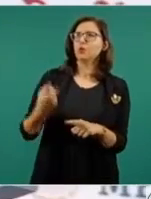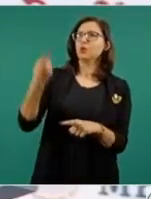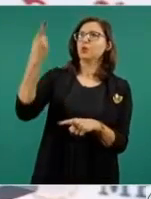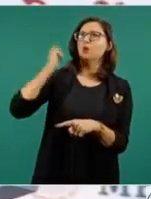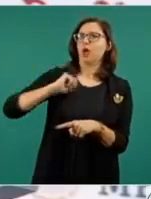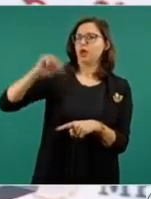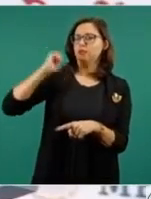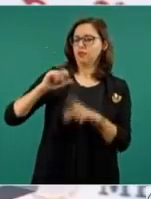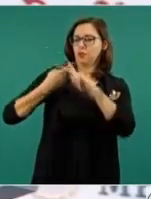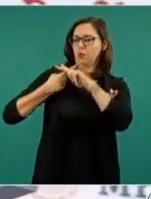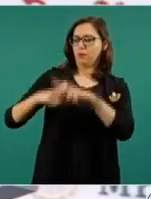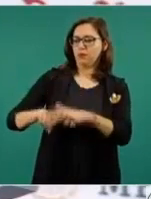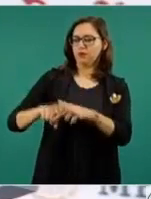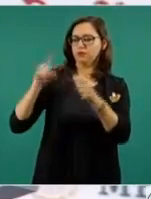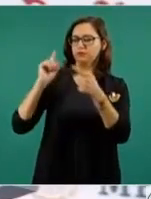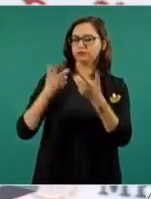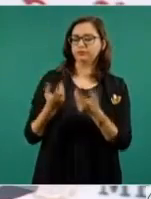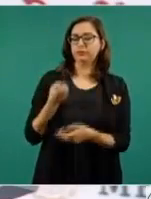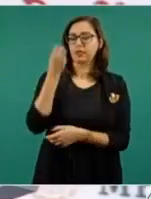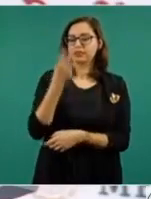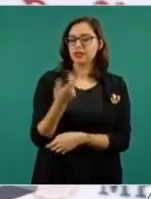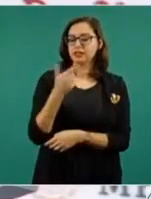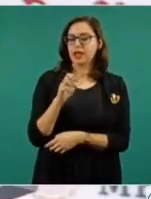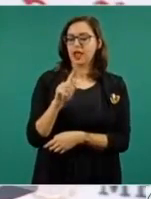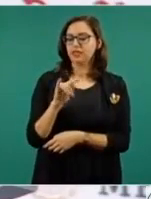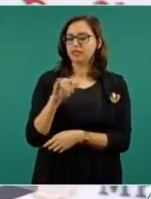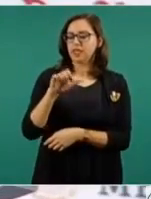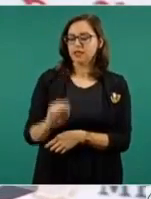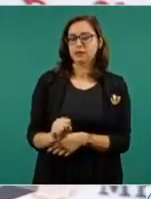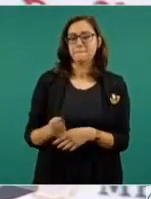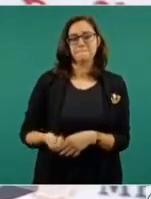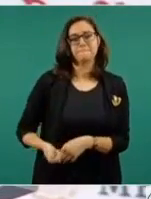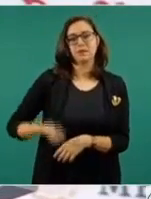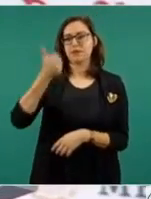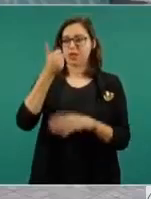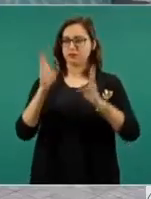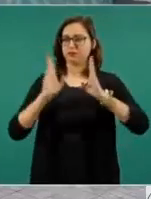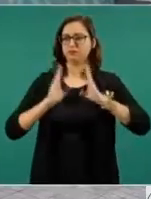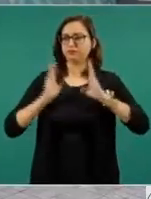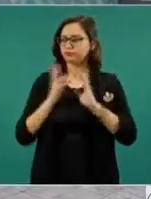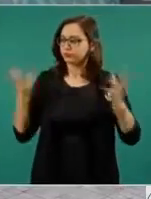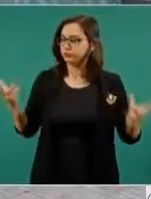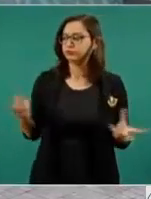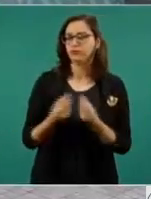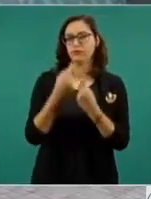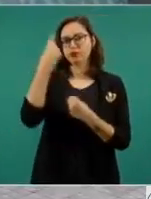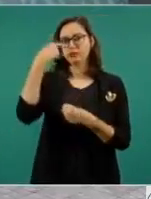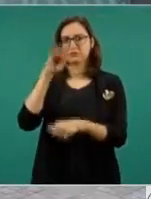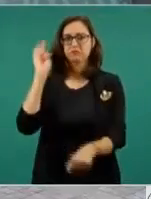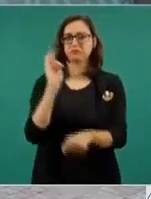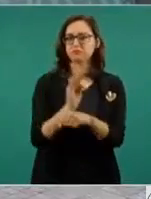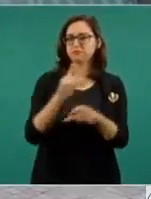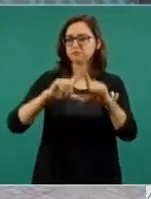Garantías, el primer Ejército del México independiente. Es claro que como soldados y marinos